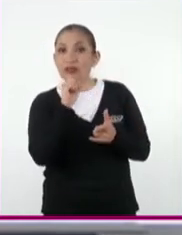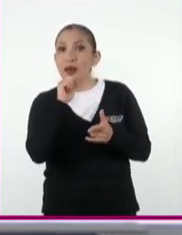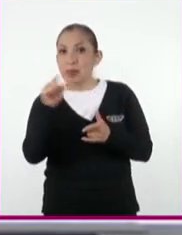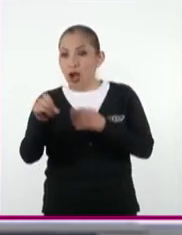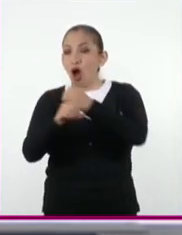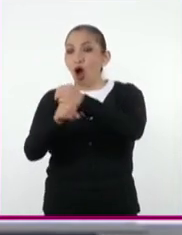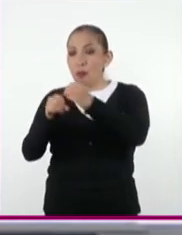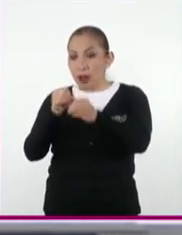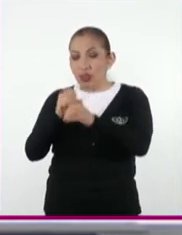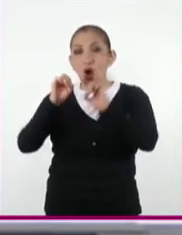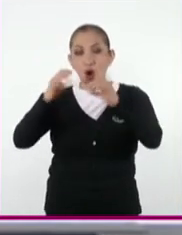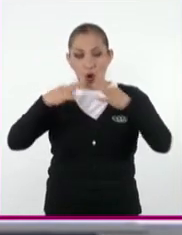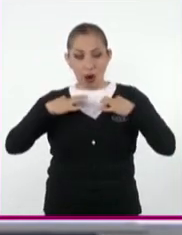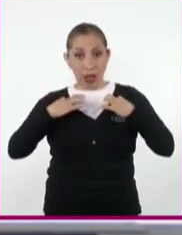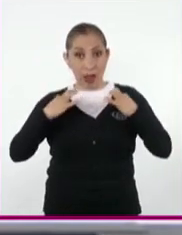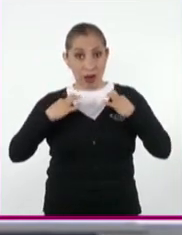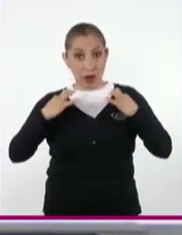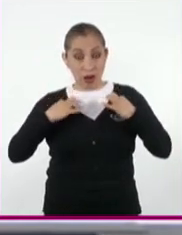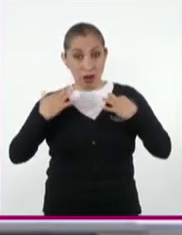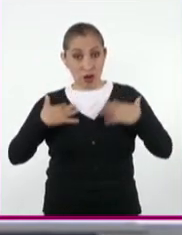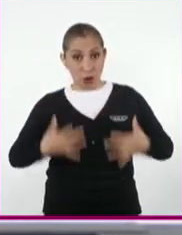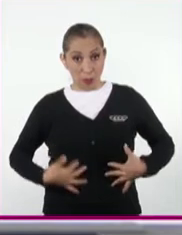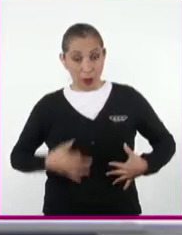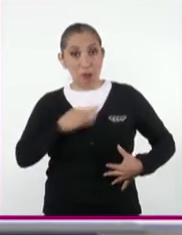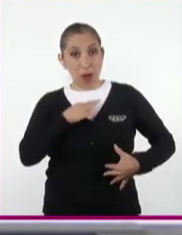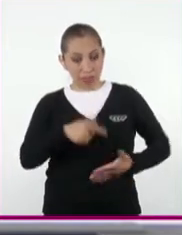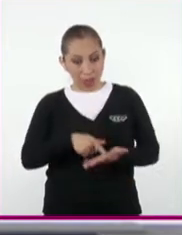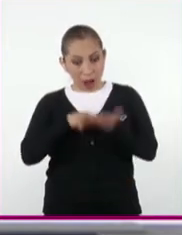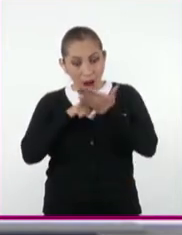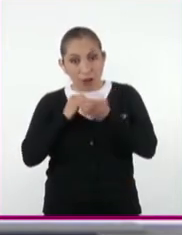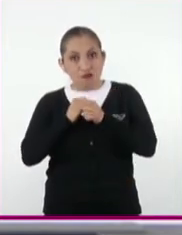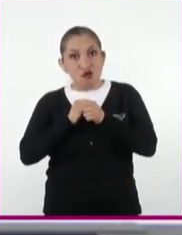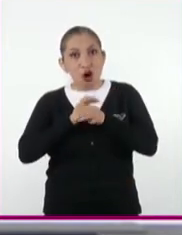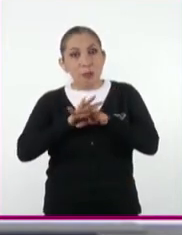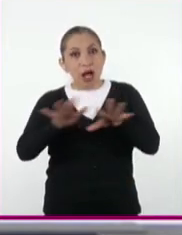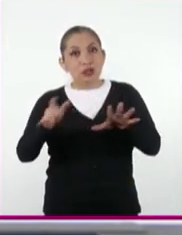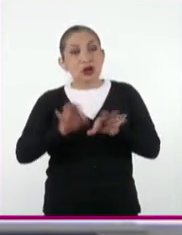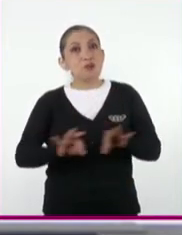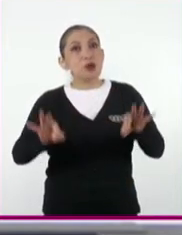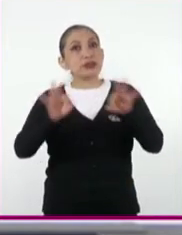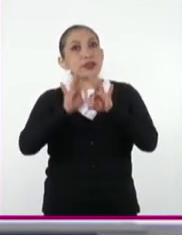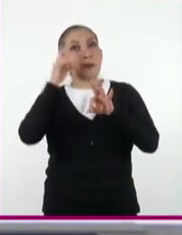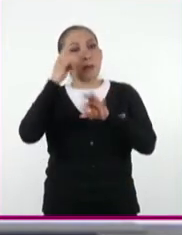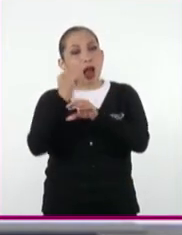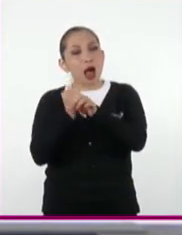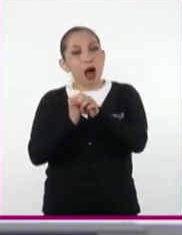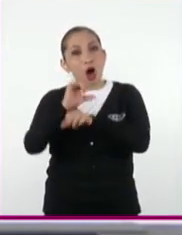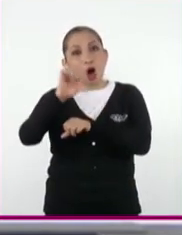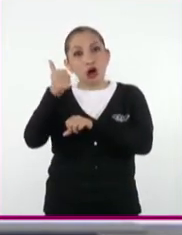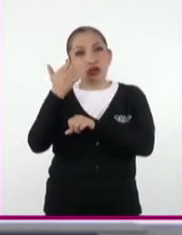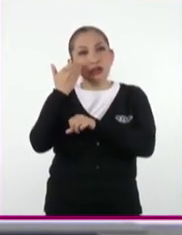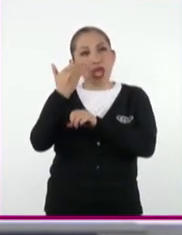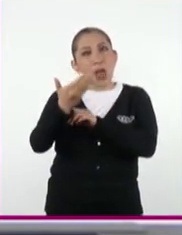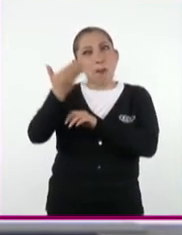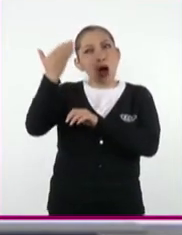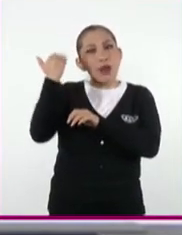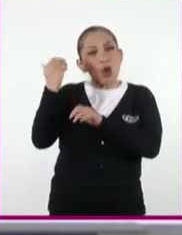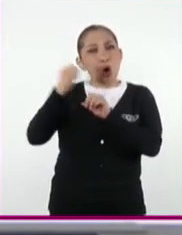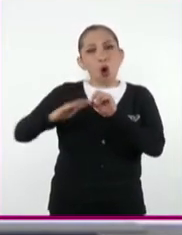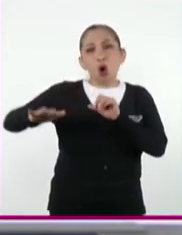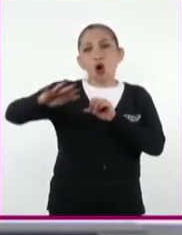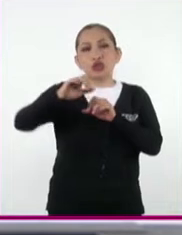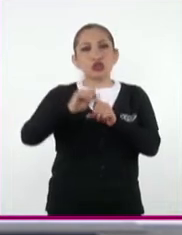los objetos o la ropa, por ejemplo, pueden brindar mucha información útil para el estudio de otras épocas y